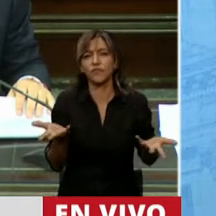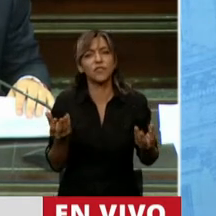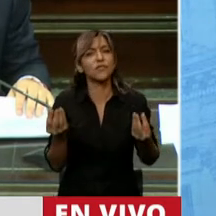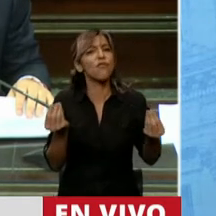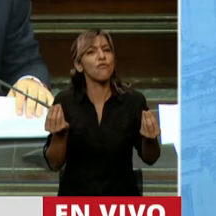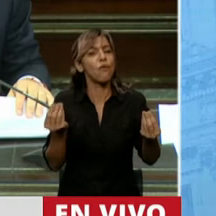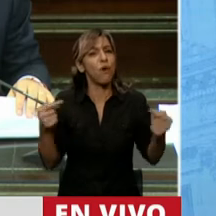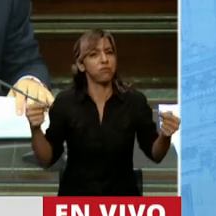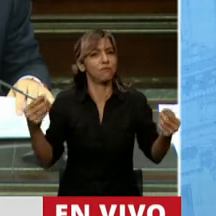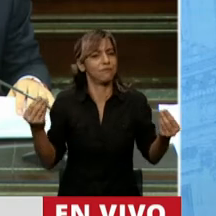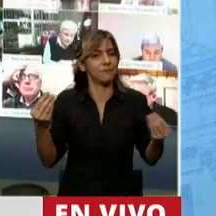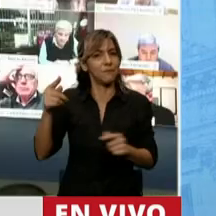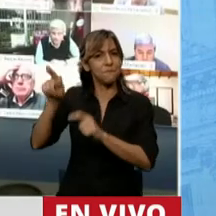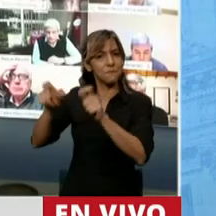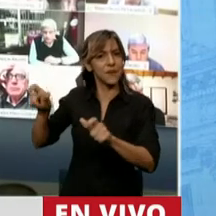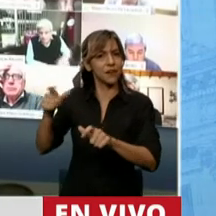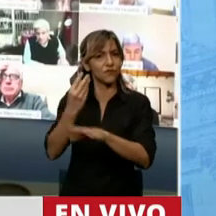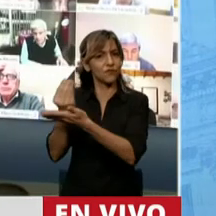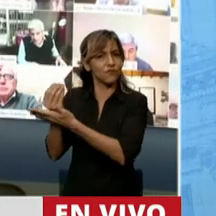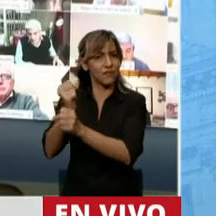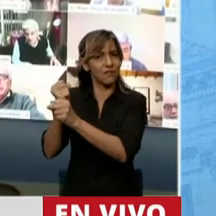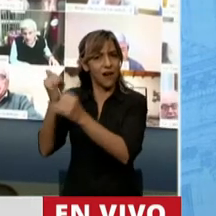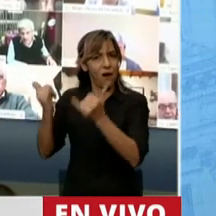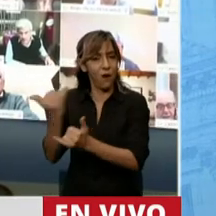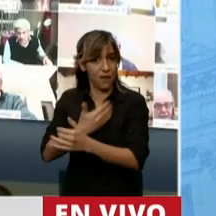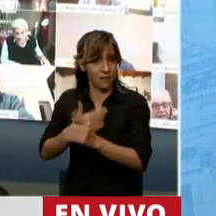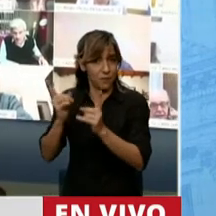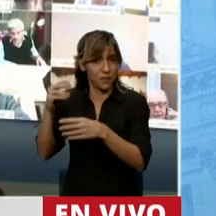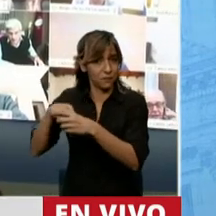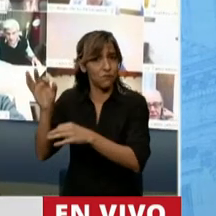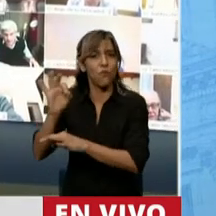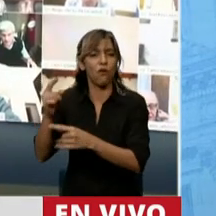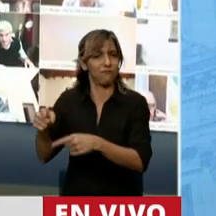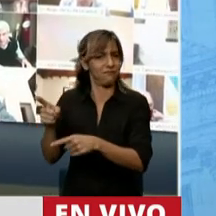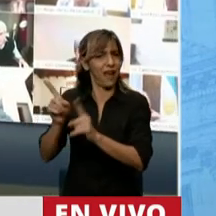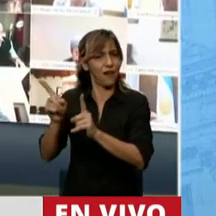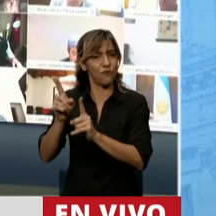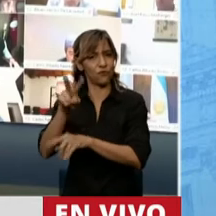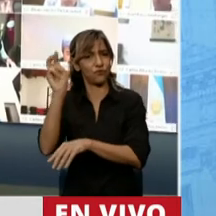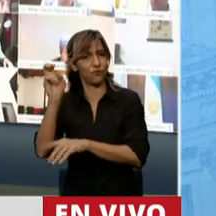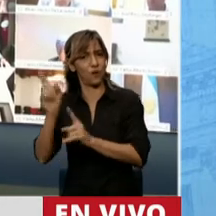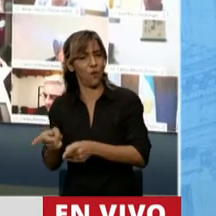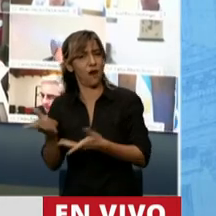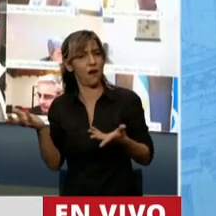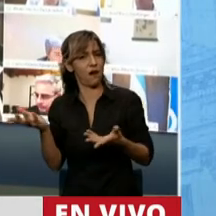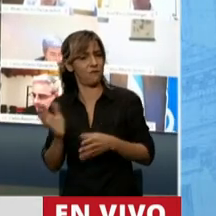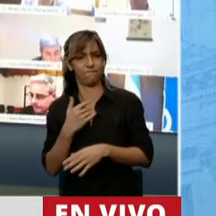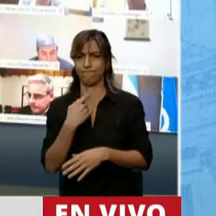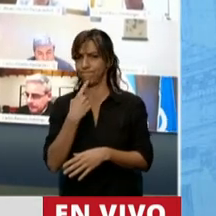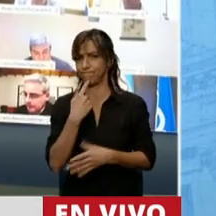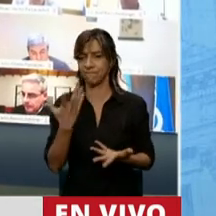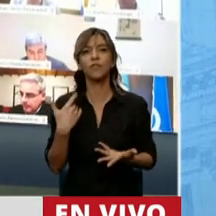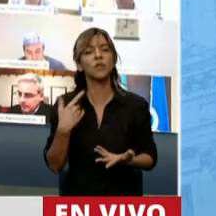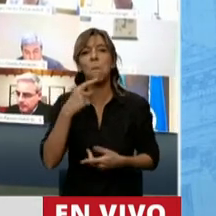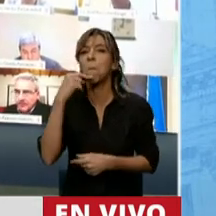estas personas? Yo creo, me pregunto, ¿qué medida se van a tomar para transparentar esa ayuda